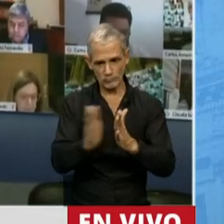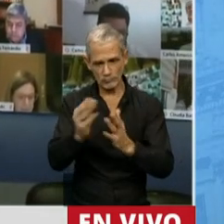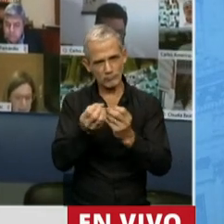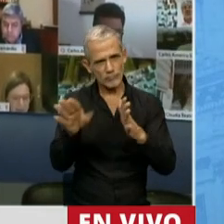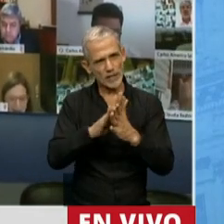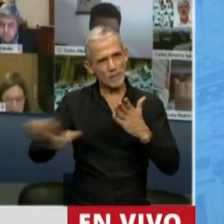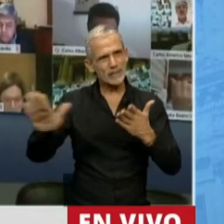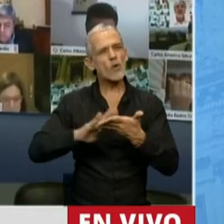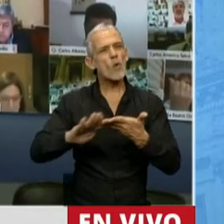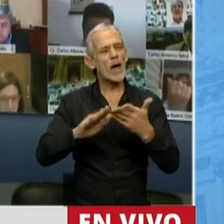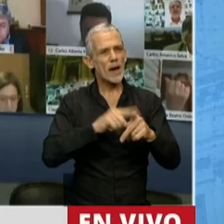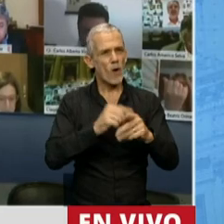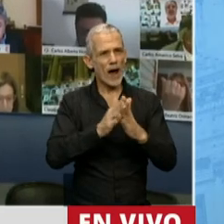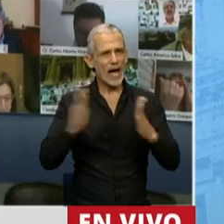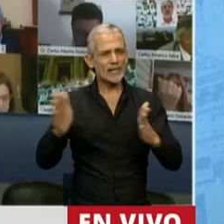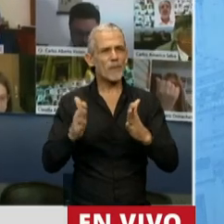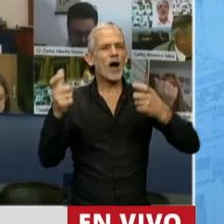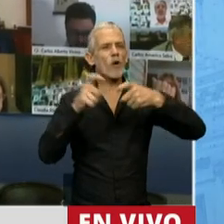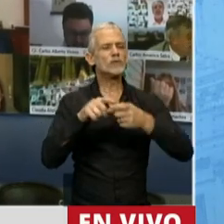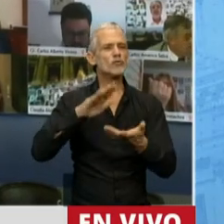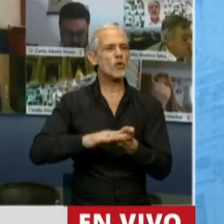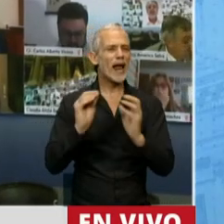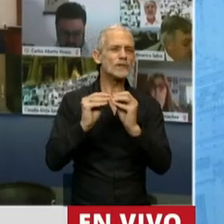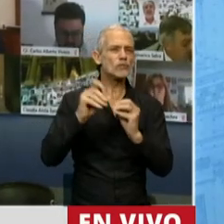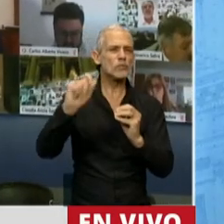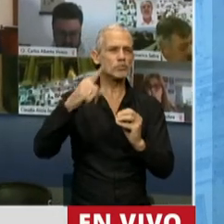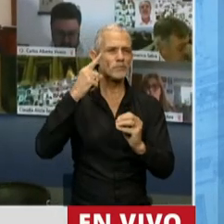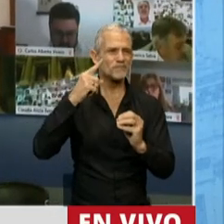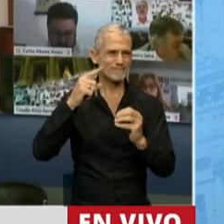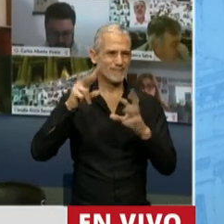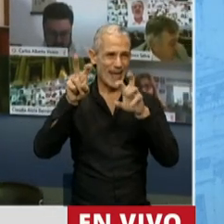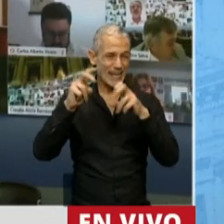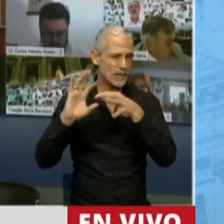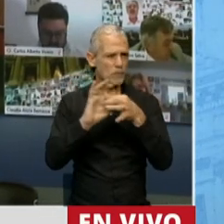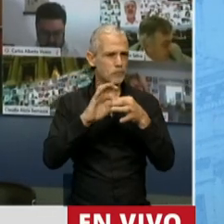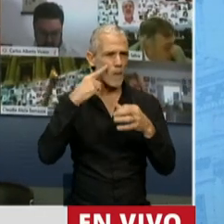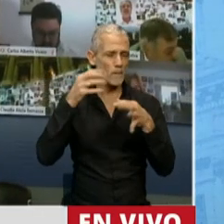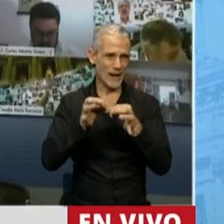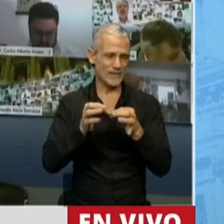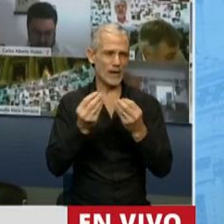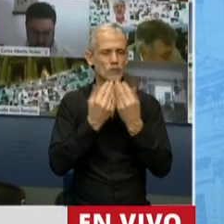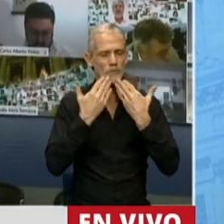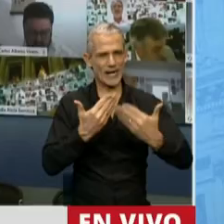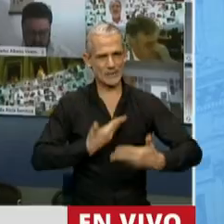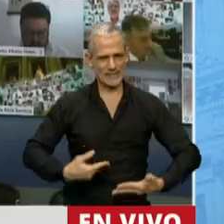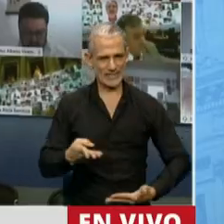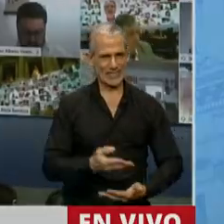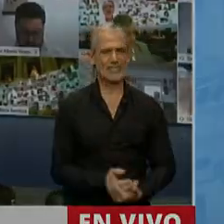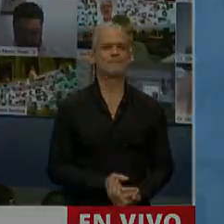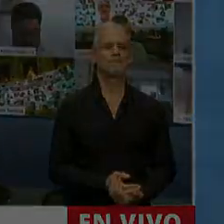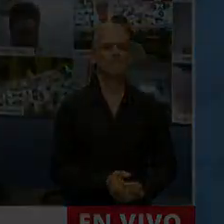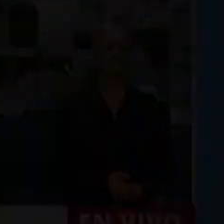una nueva etapa de la Comisión de Asuntos Relativos a Malvinas. Ojalá tenga el mismo éxito. Gracias, señor presidente. Gracias,